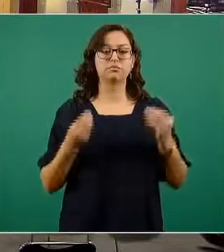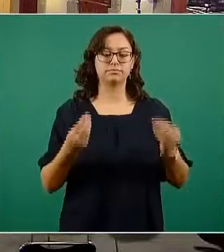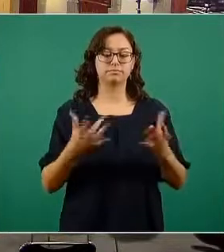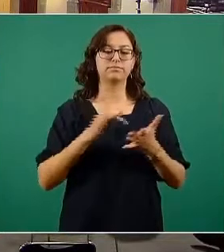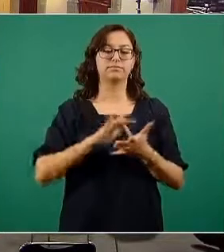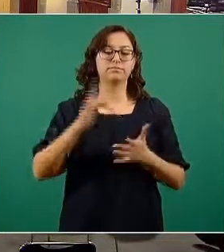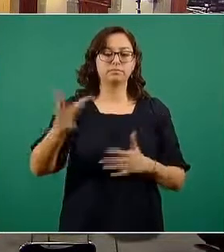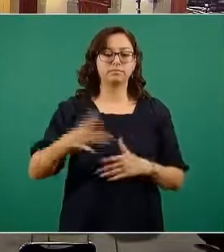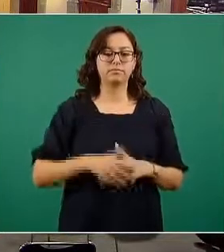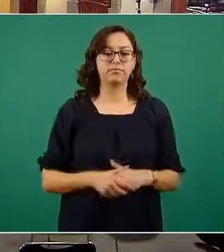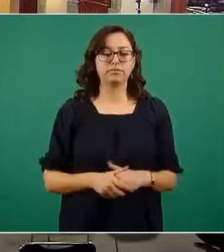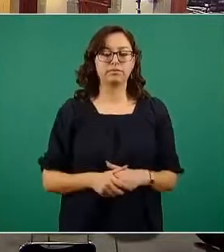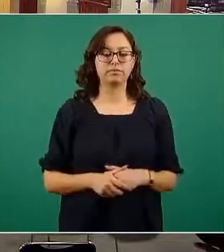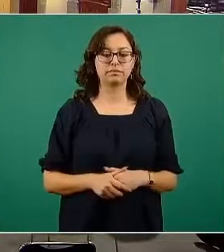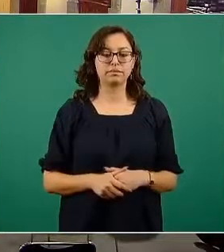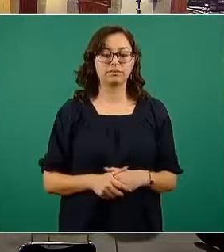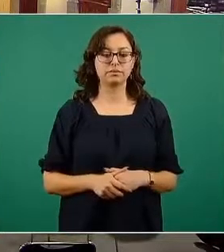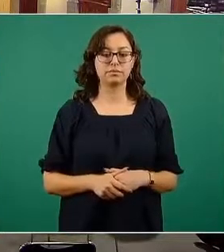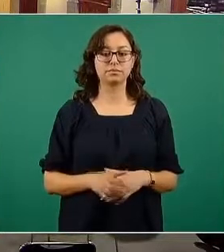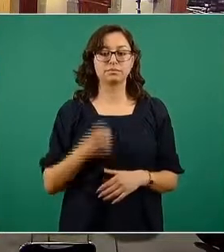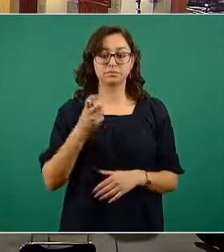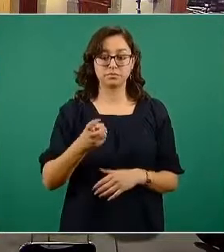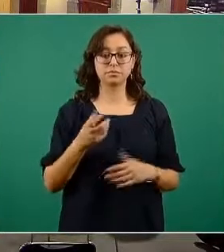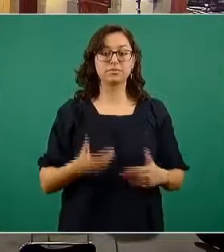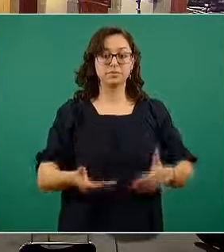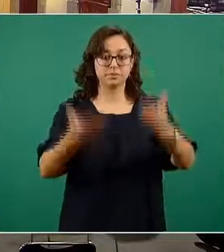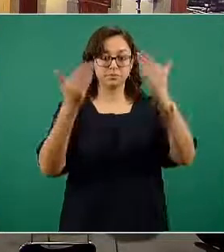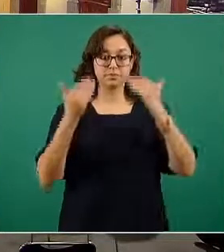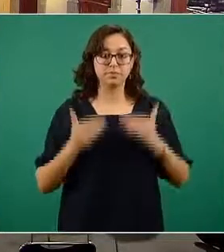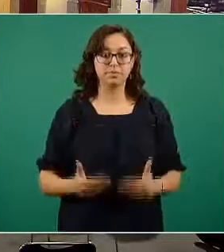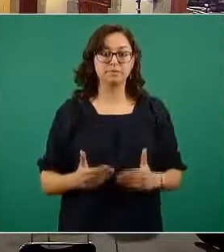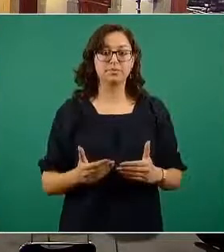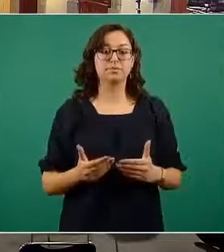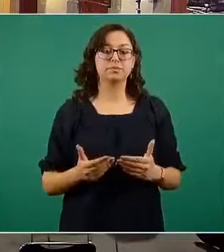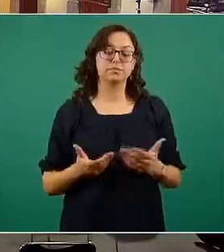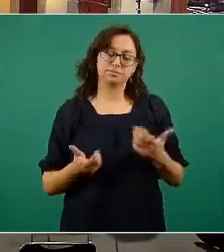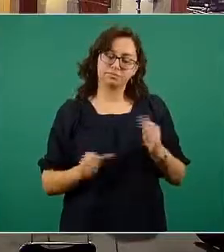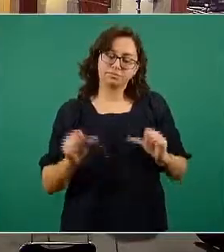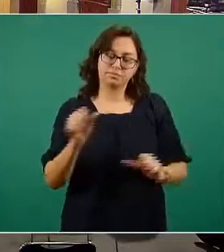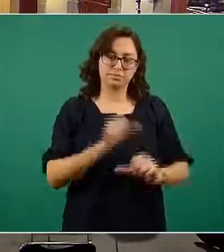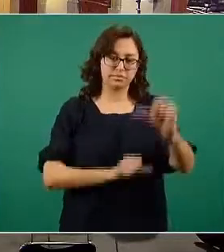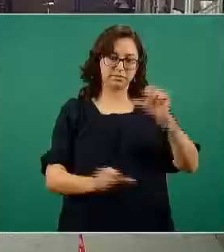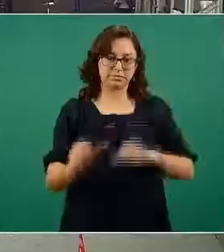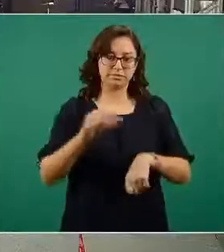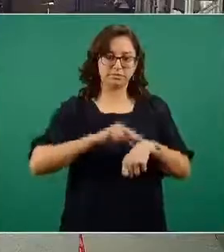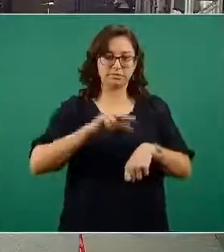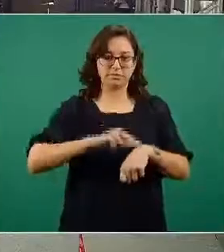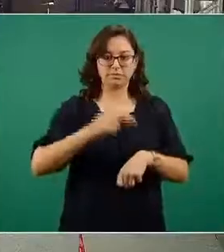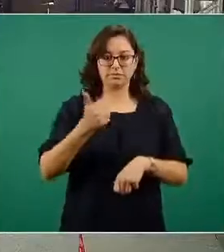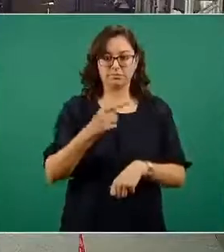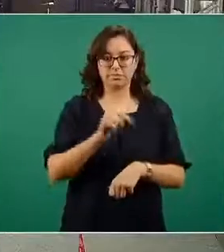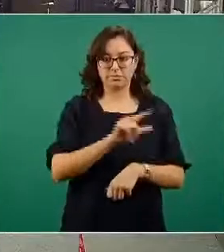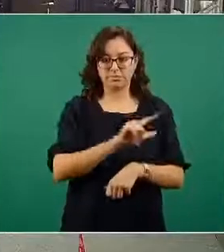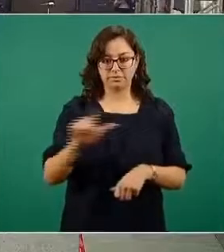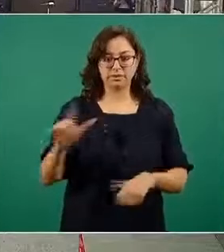gracias con esto pasaríamos otra vez al doctor Hugo López-Gatell gracias